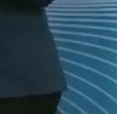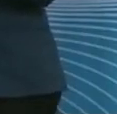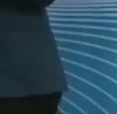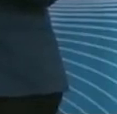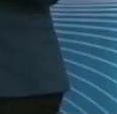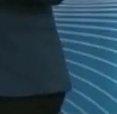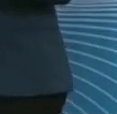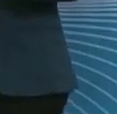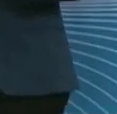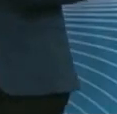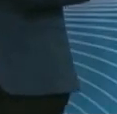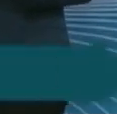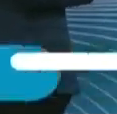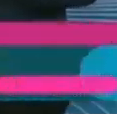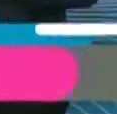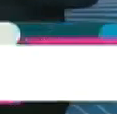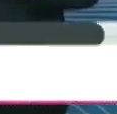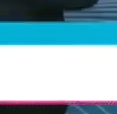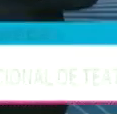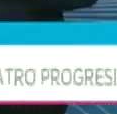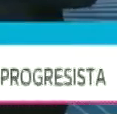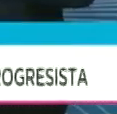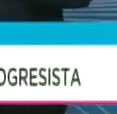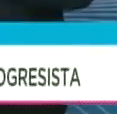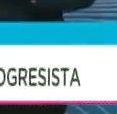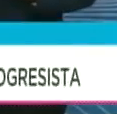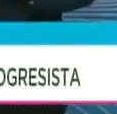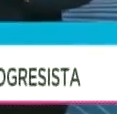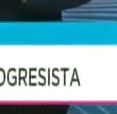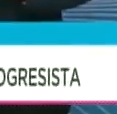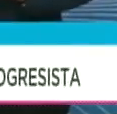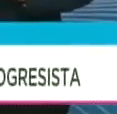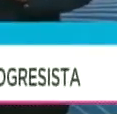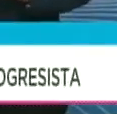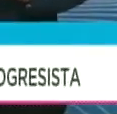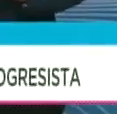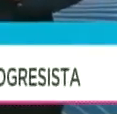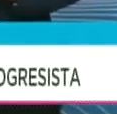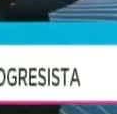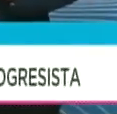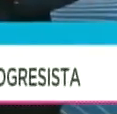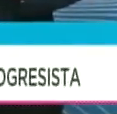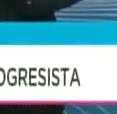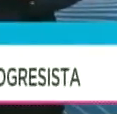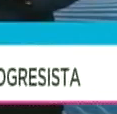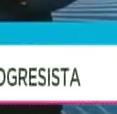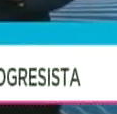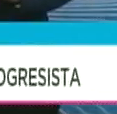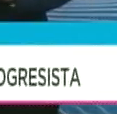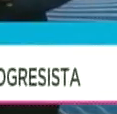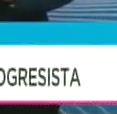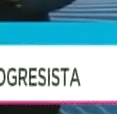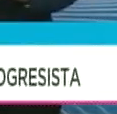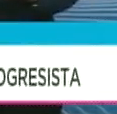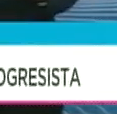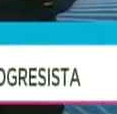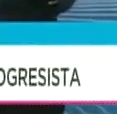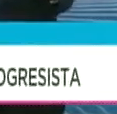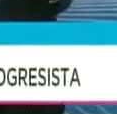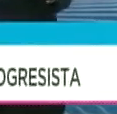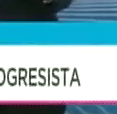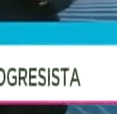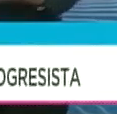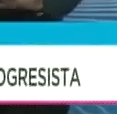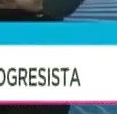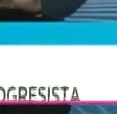2023, y quisiera mostrar, presidente, un video balance de lo que fue esta segunda edición del Festival Internacional de